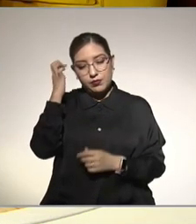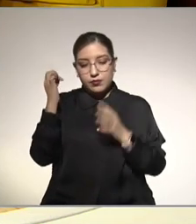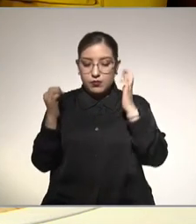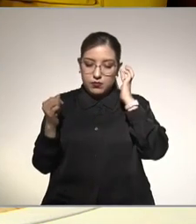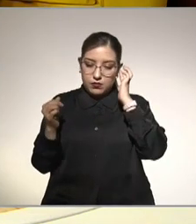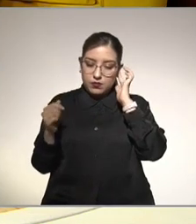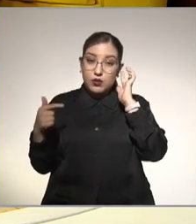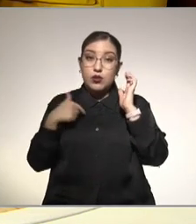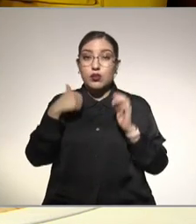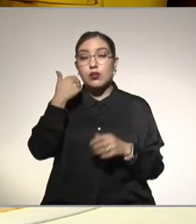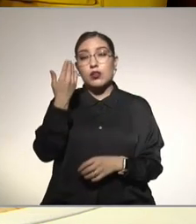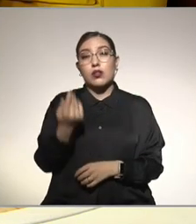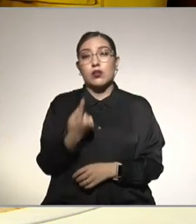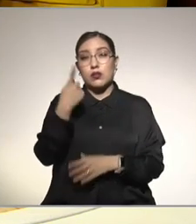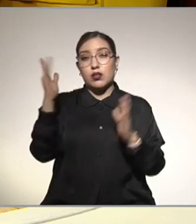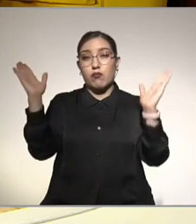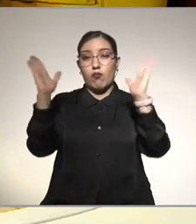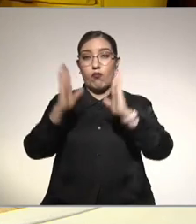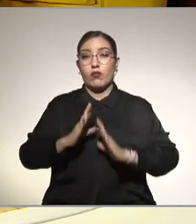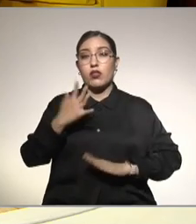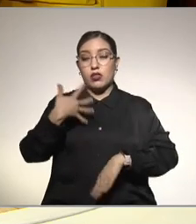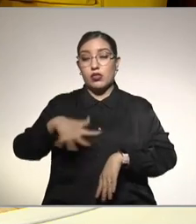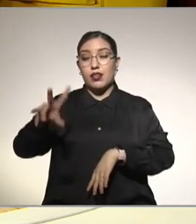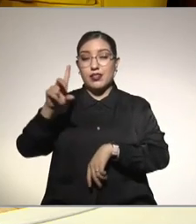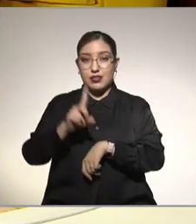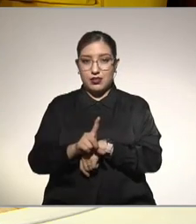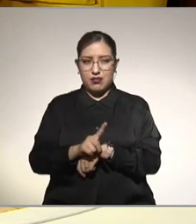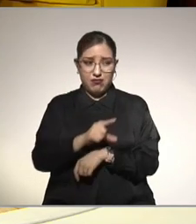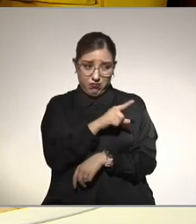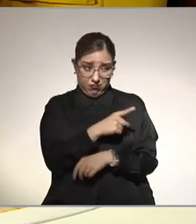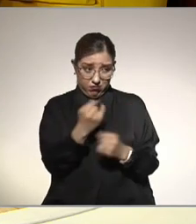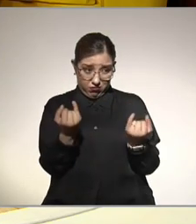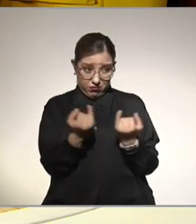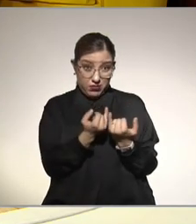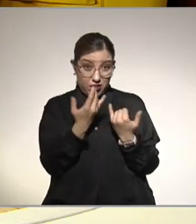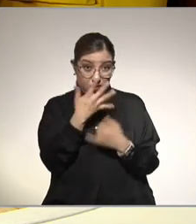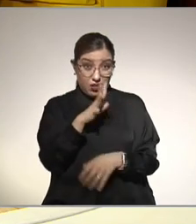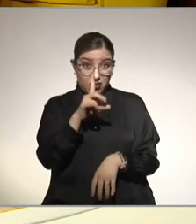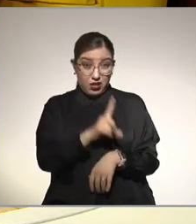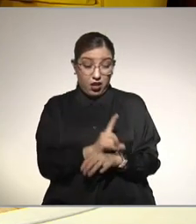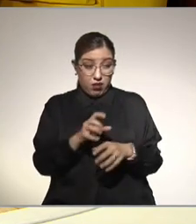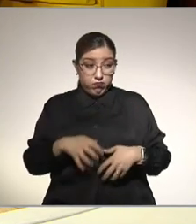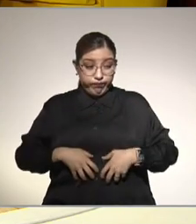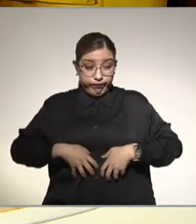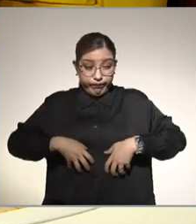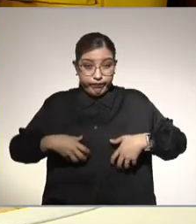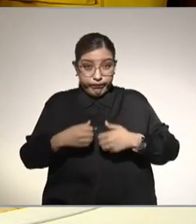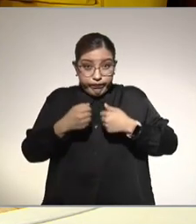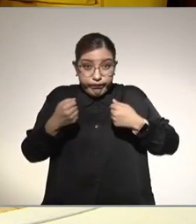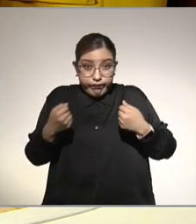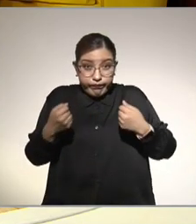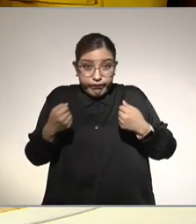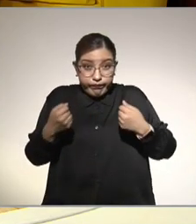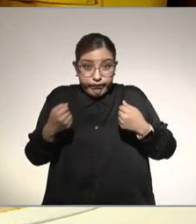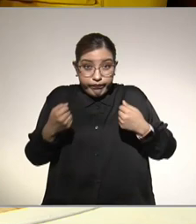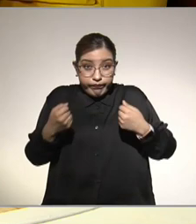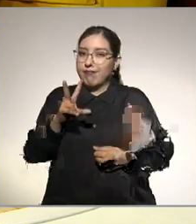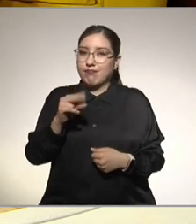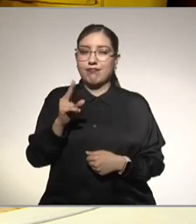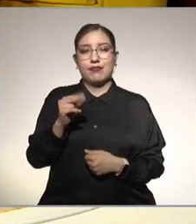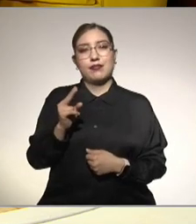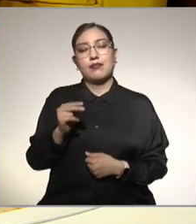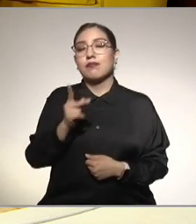baje de peso en 10 días y les digo yo normalmente no lo subiste en 10 días entonces sabes que hay que más bien quitar la palabra